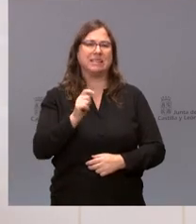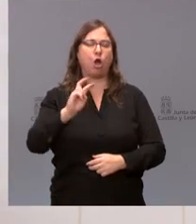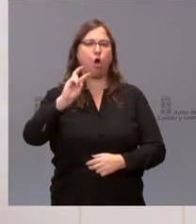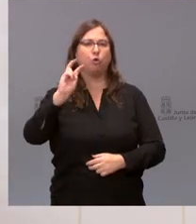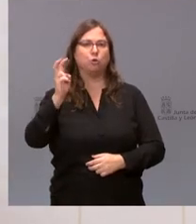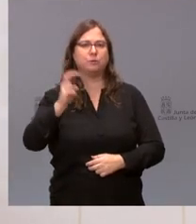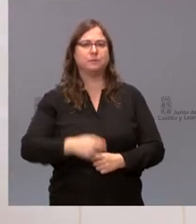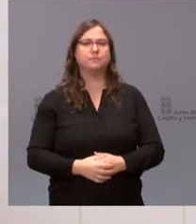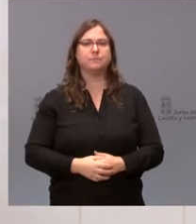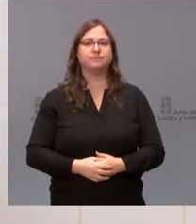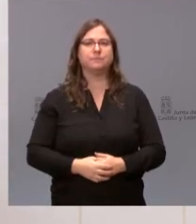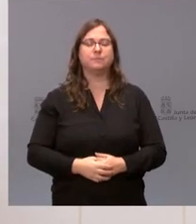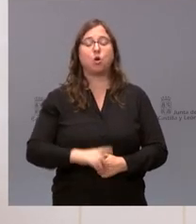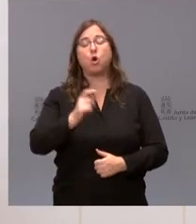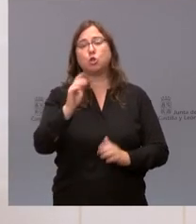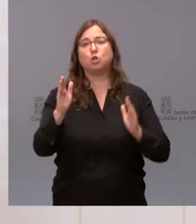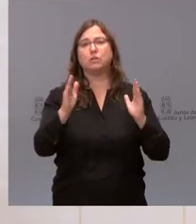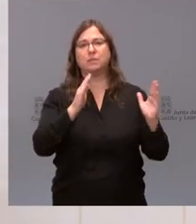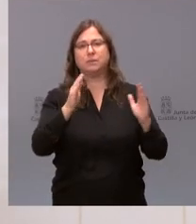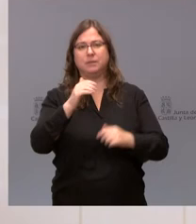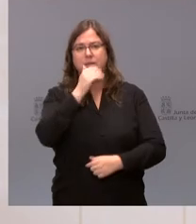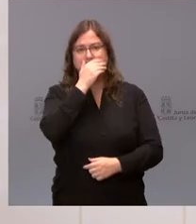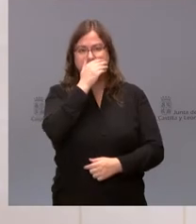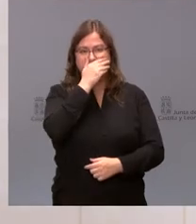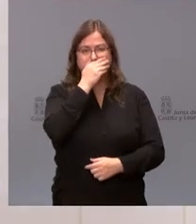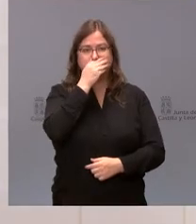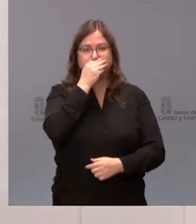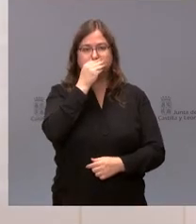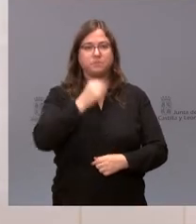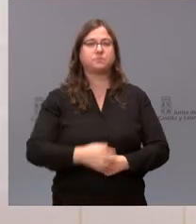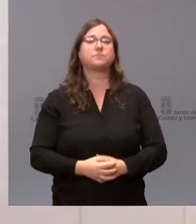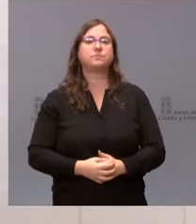periodos. No sé si quieres ampliar. Tengo nada más que decir.